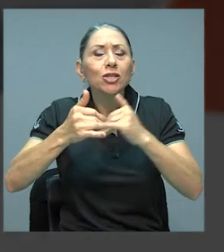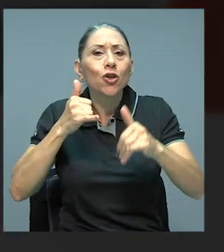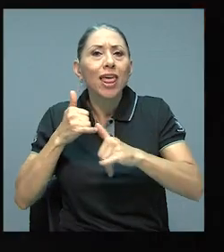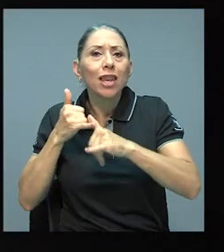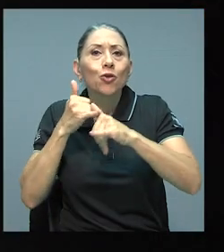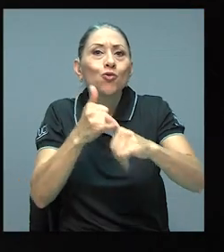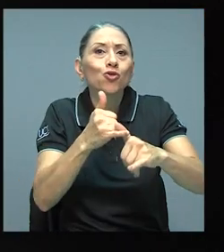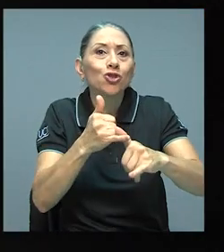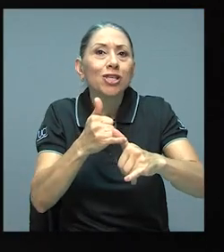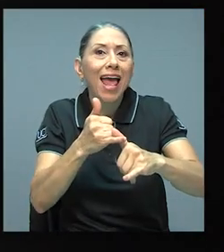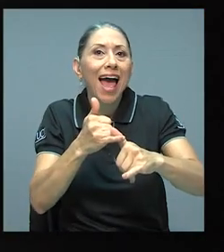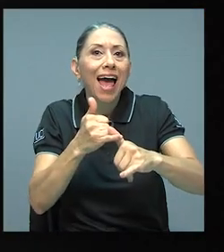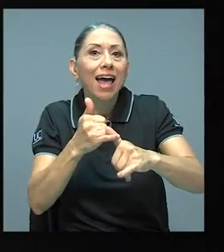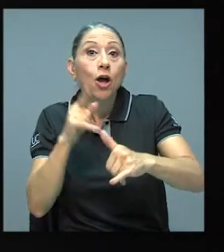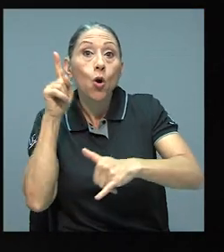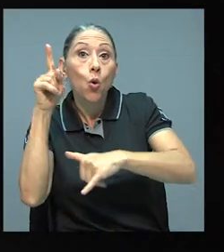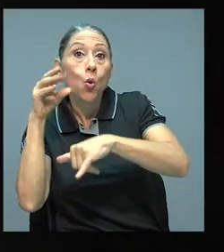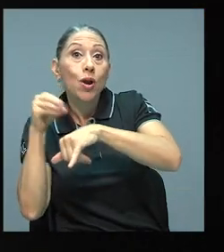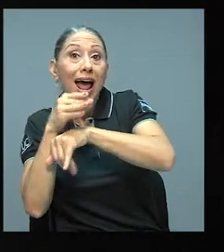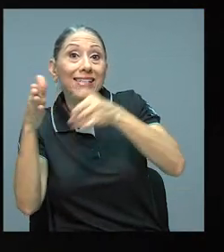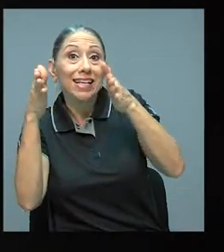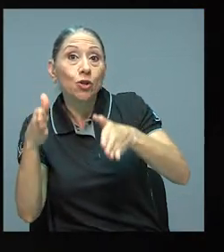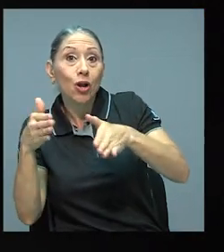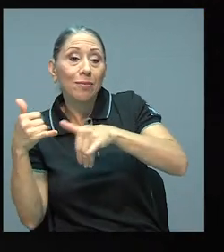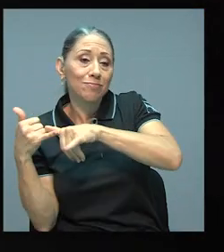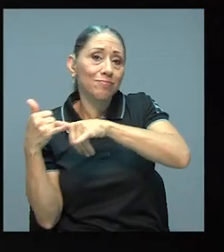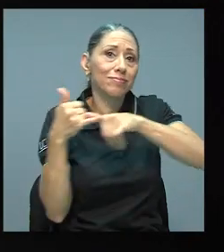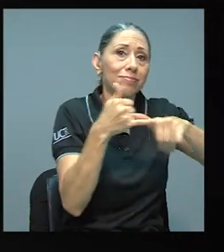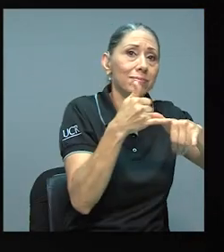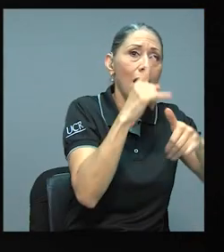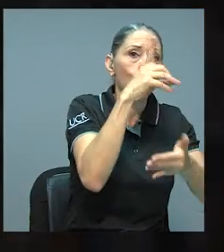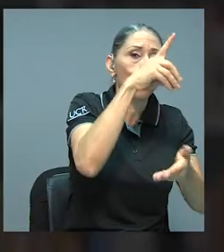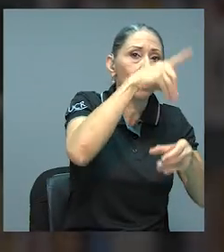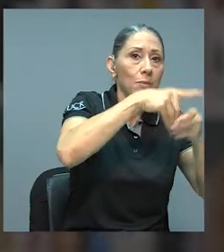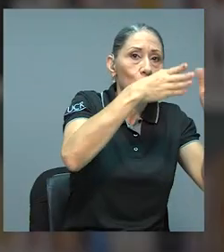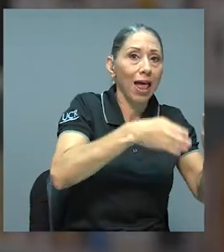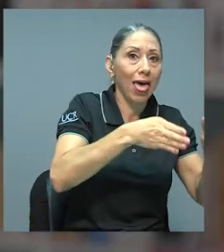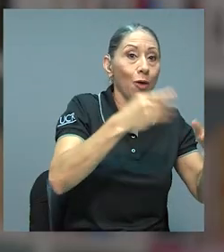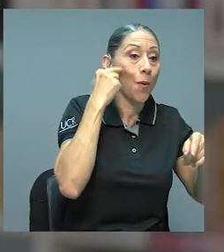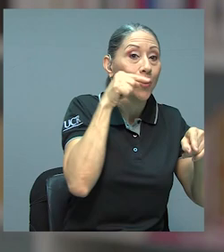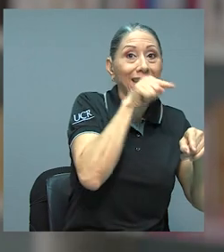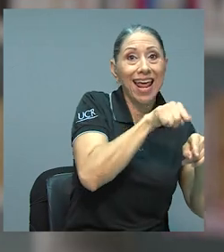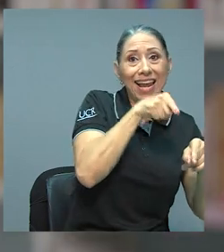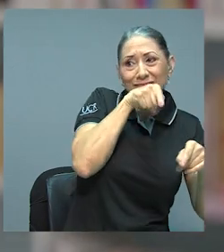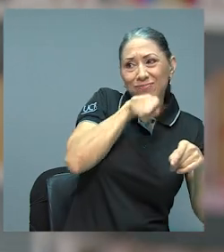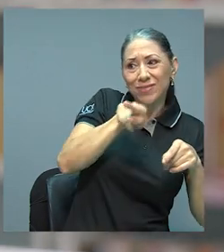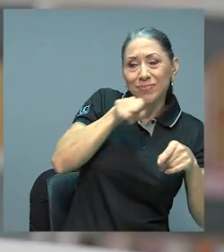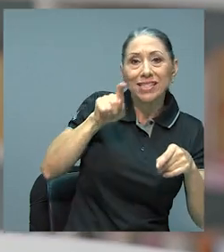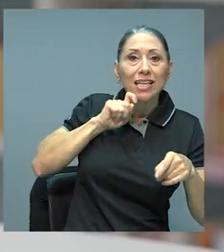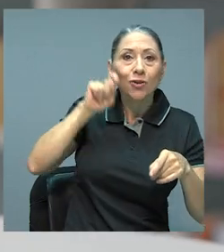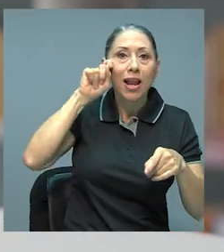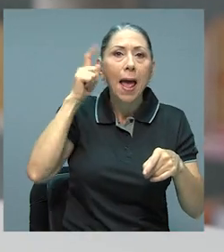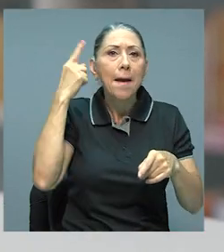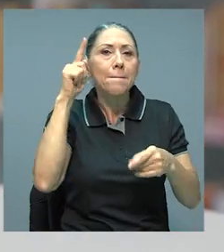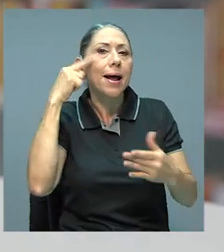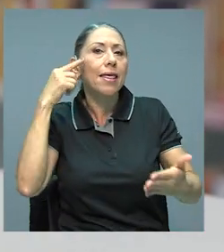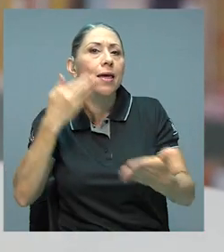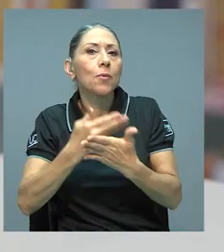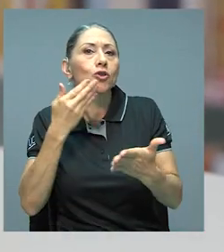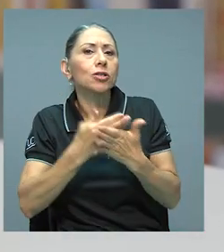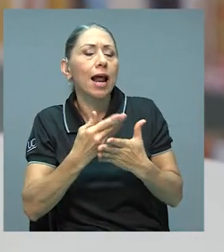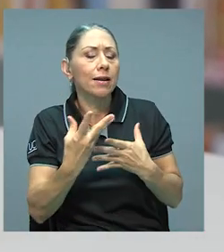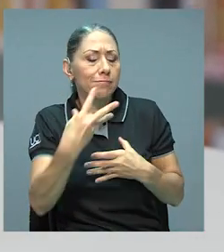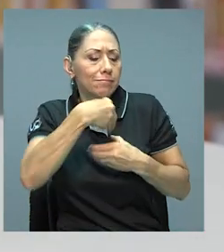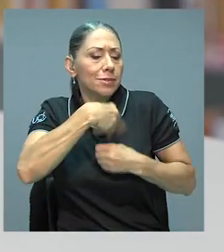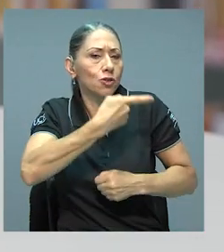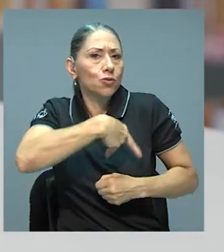de denuncia de una asesora contra un diputado por acosarla sexualmente, con el fin de ilustrar la subjetividad y